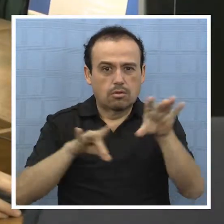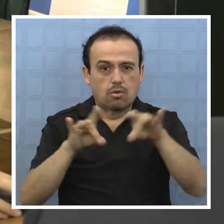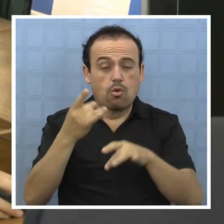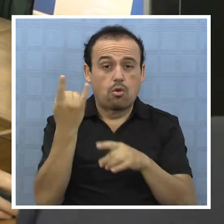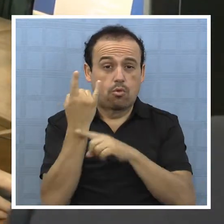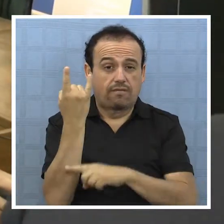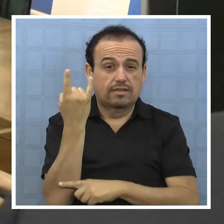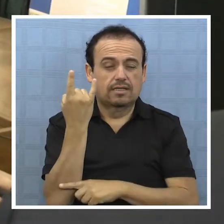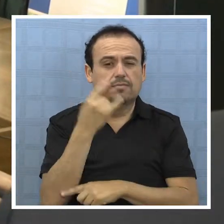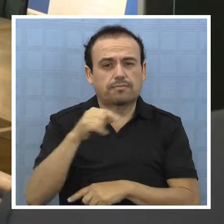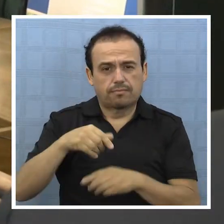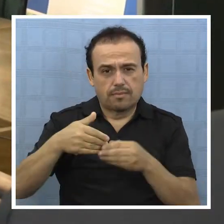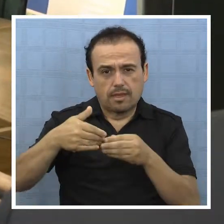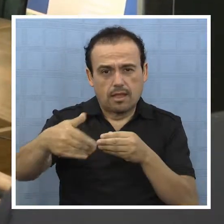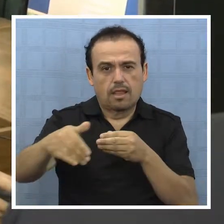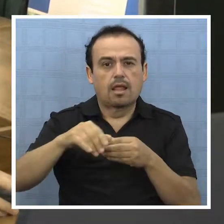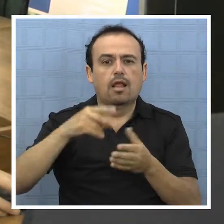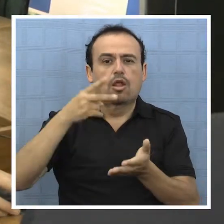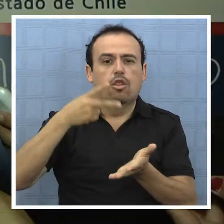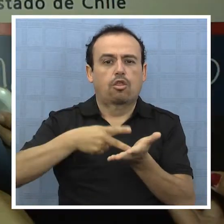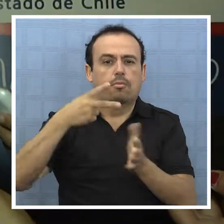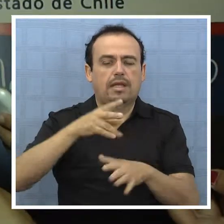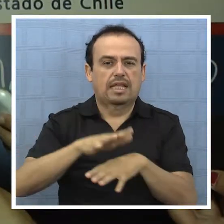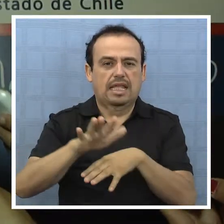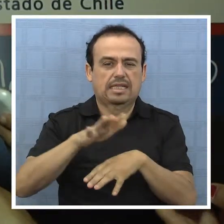universitaria de aquí al 2015.